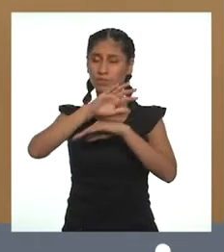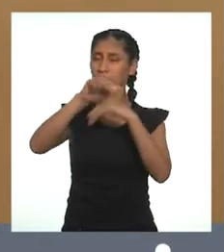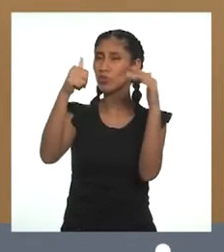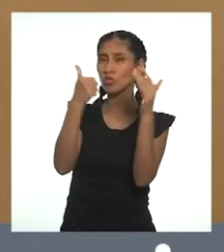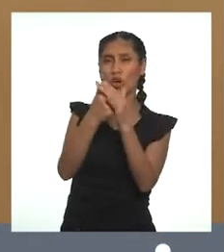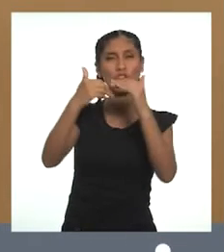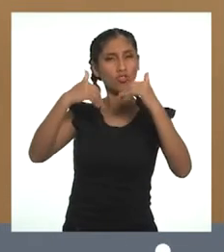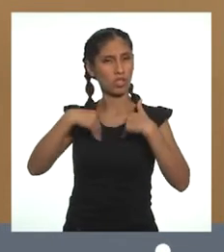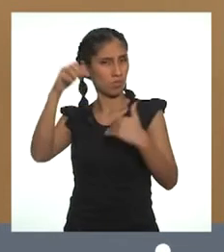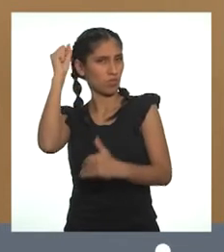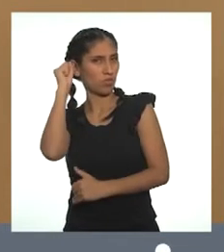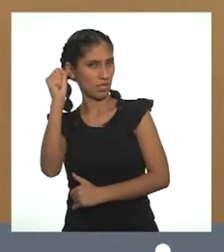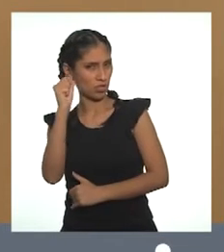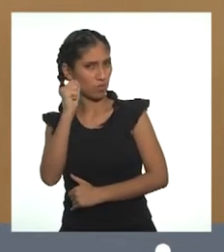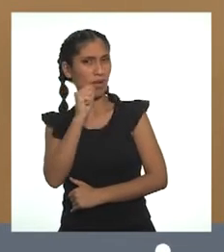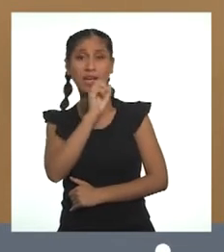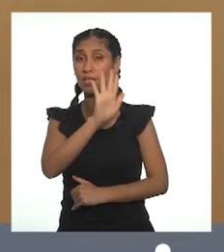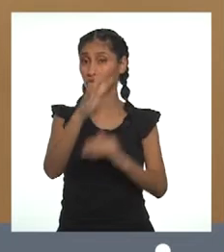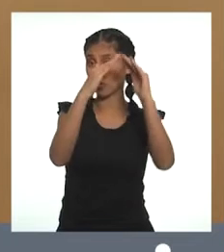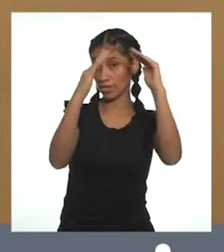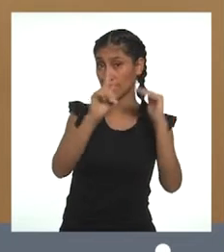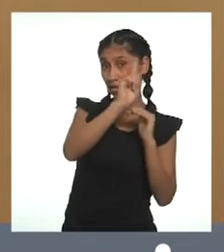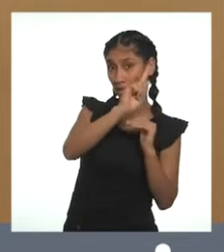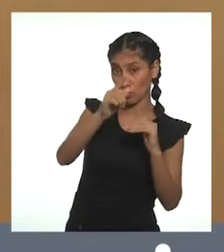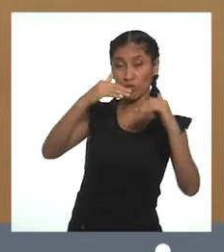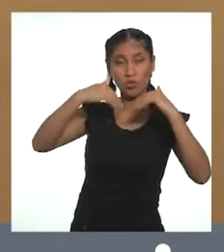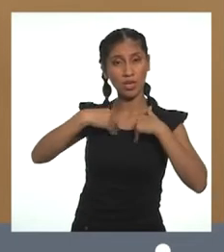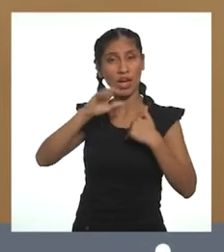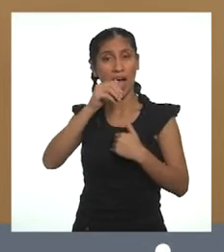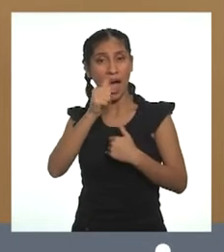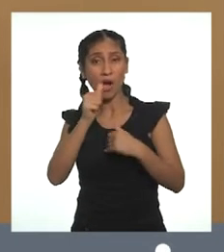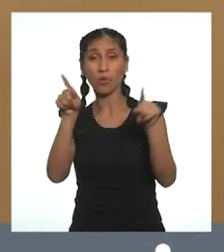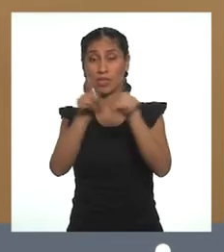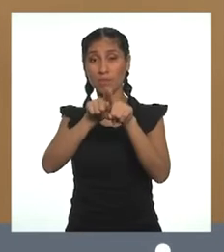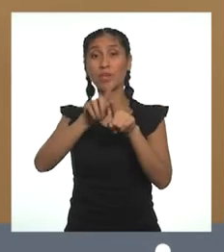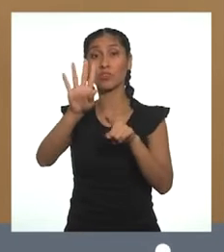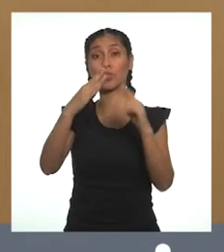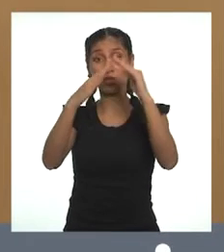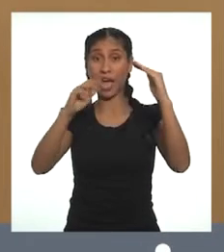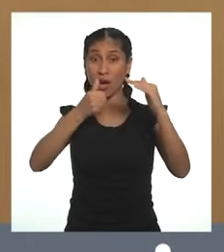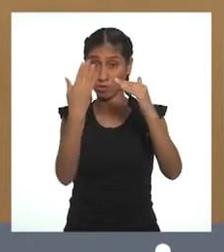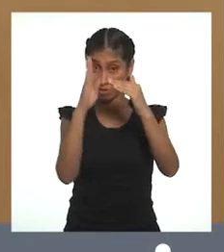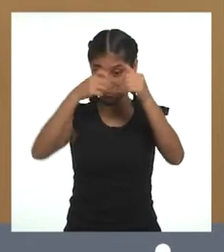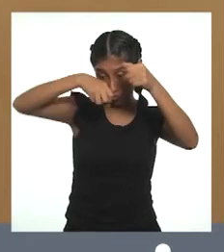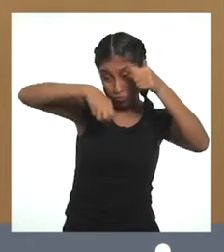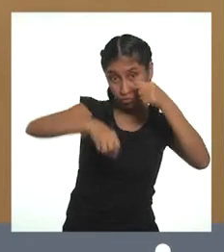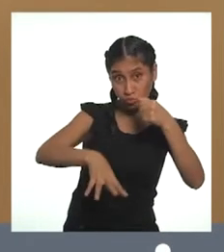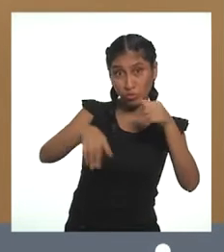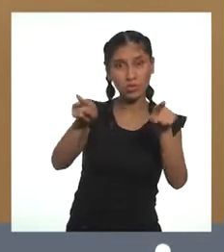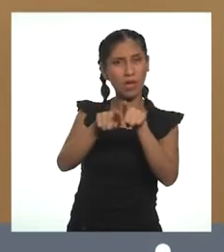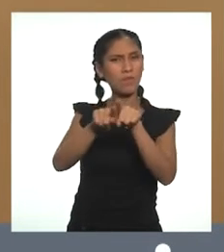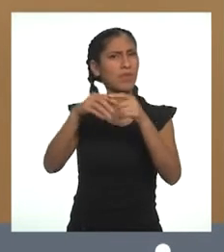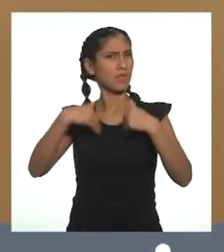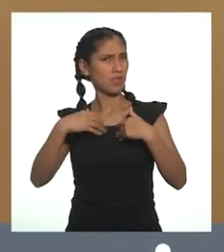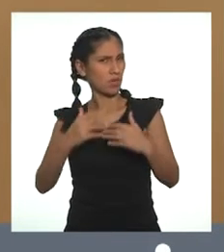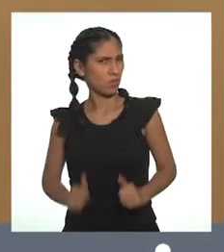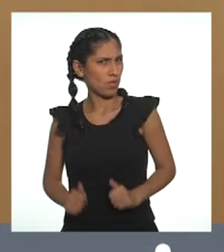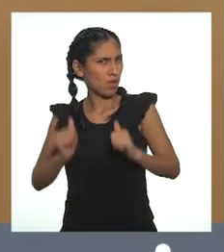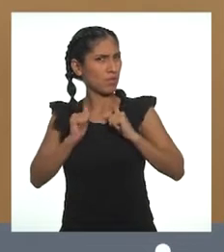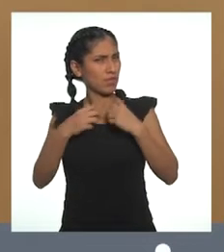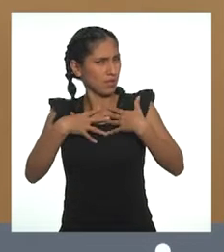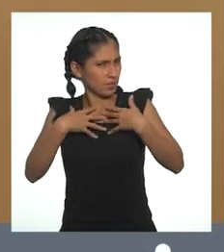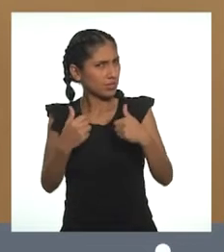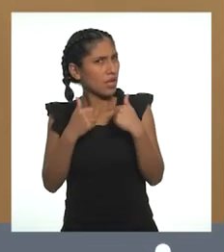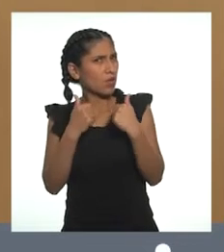acceder a tener servicios básicos como agua, desagüe y tener una vida saludable, libre de